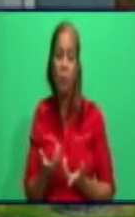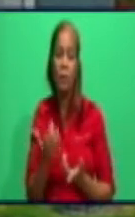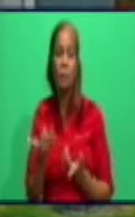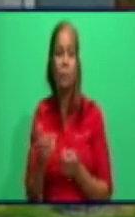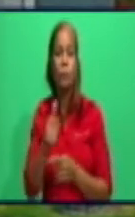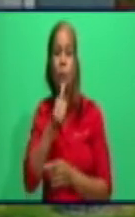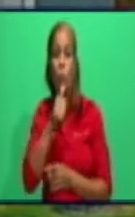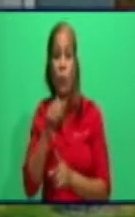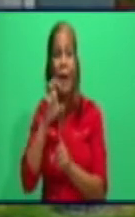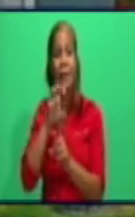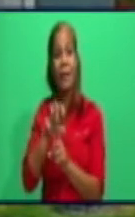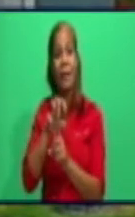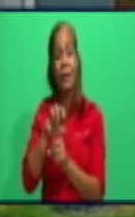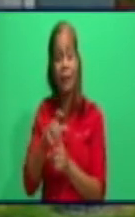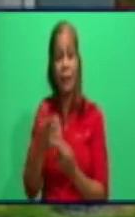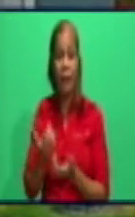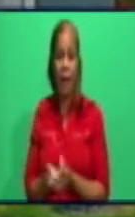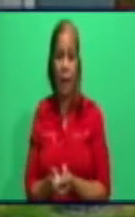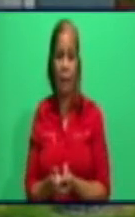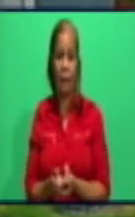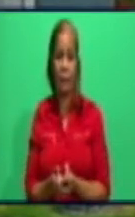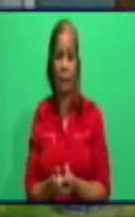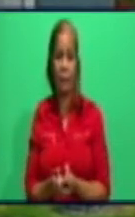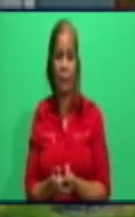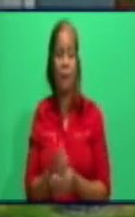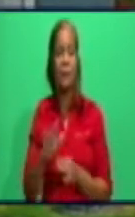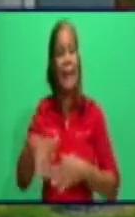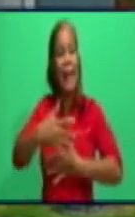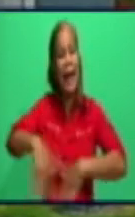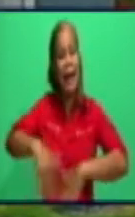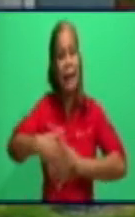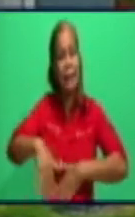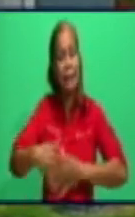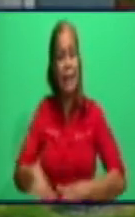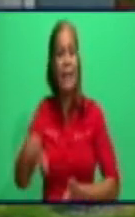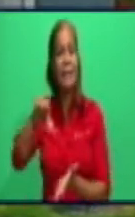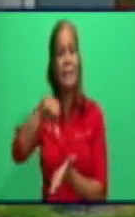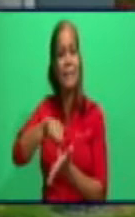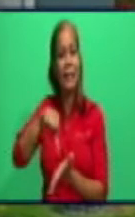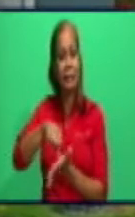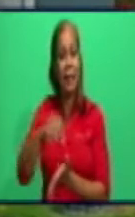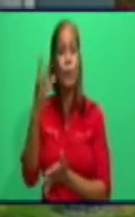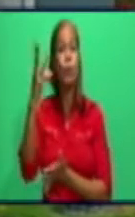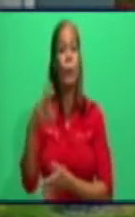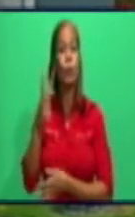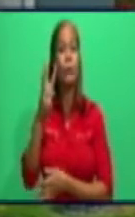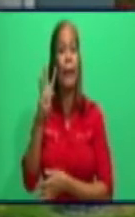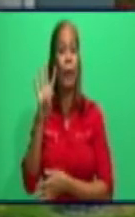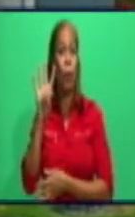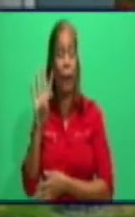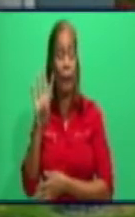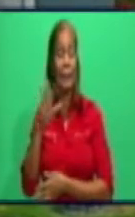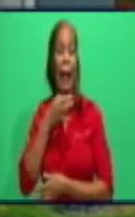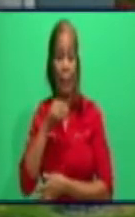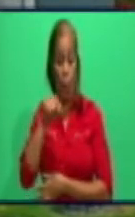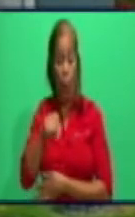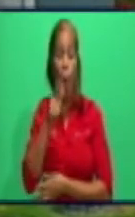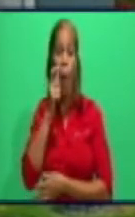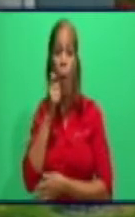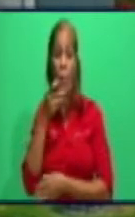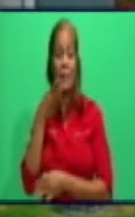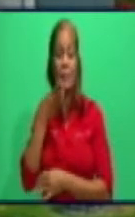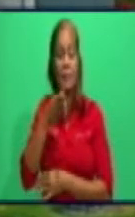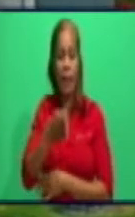conocido, Lino Valerino Cámbar de la carretera central número 340. Resulta que Lino llegó al mercado de